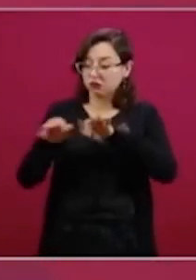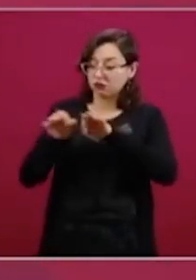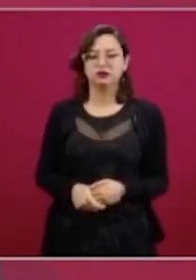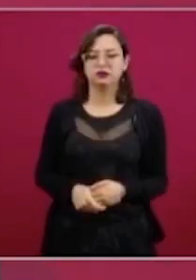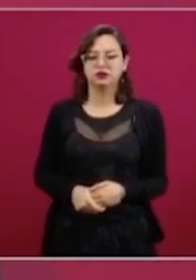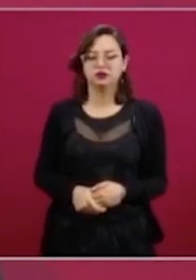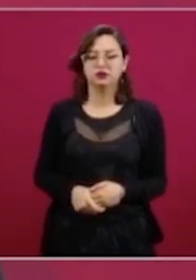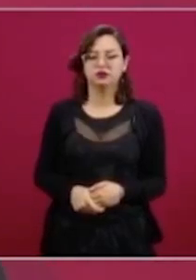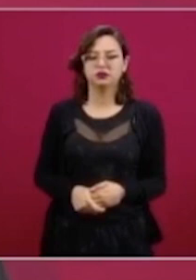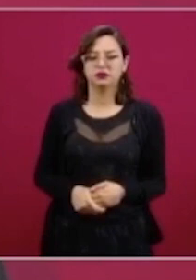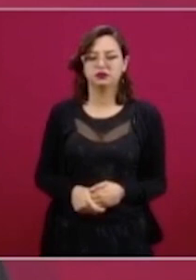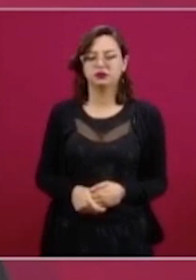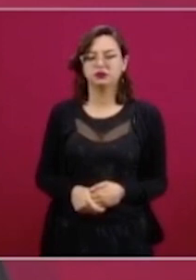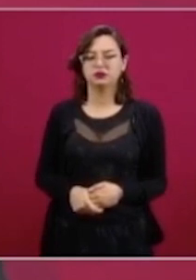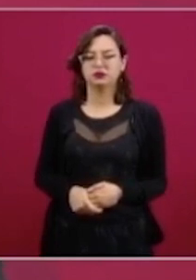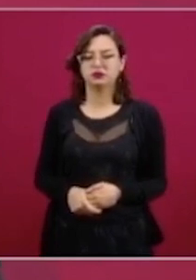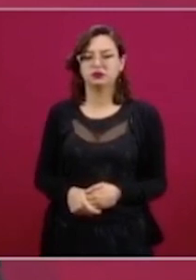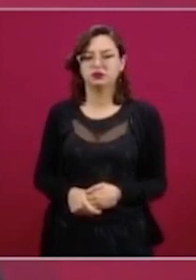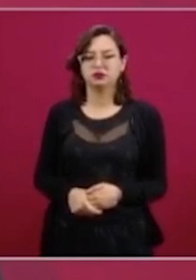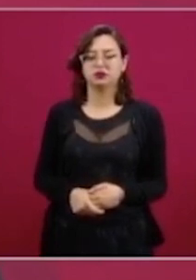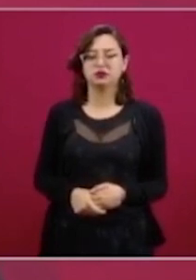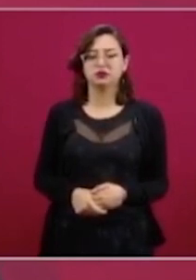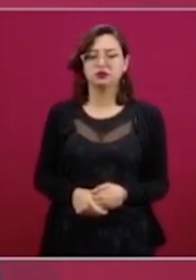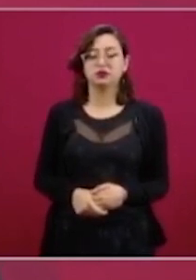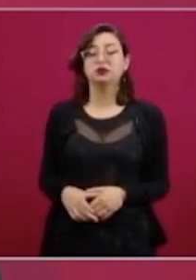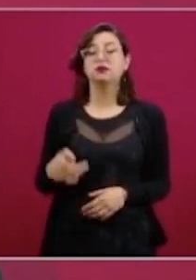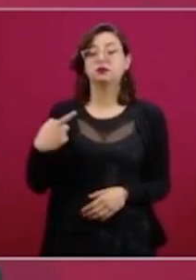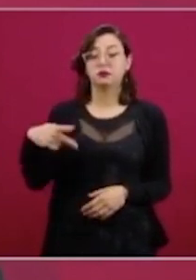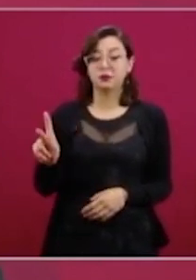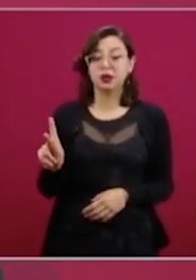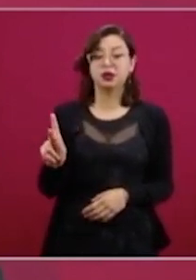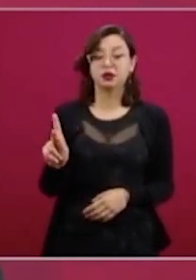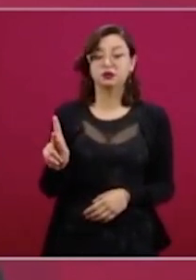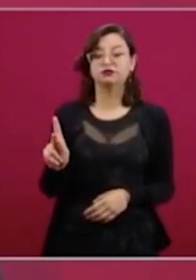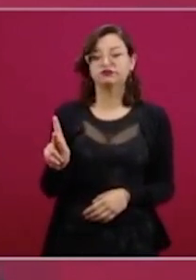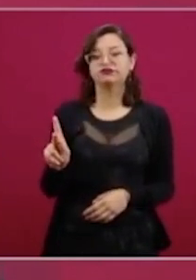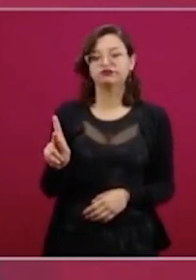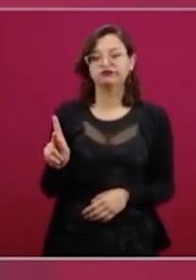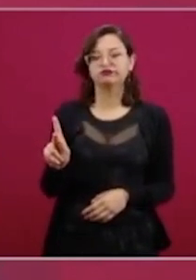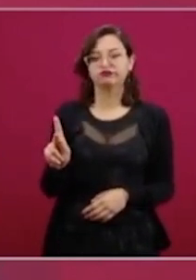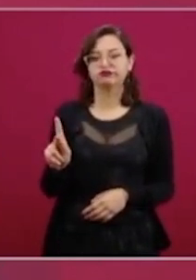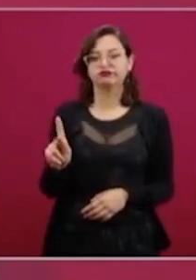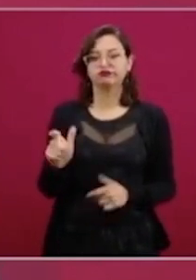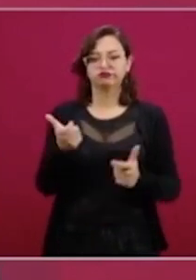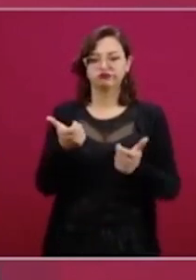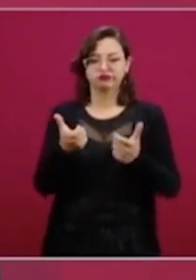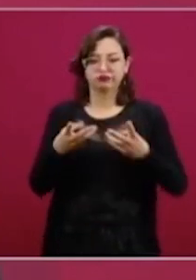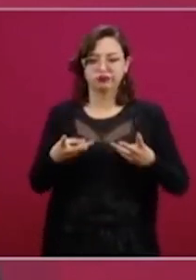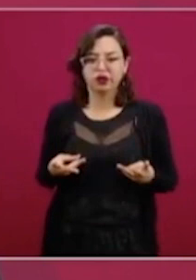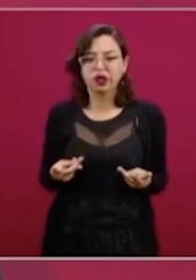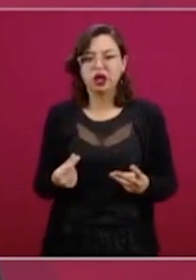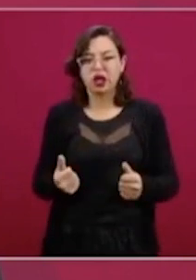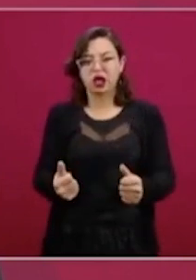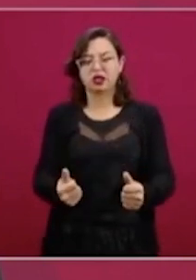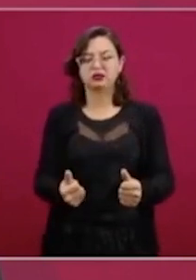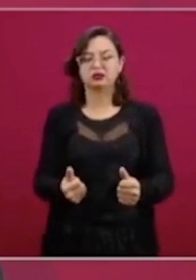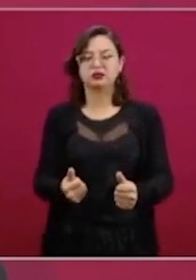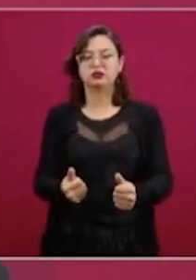empleo, pero sí vamos a reducir aún más el costo del gobierno